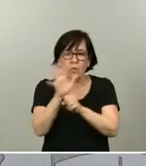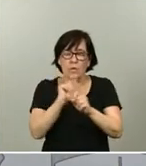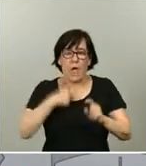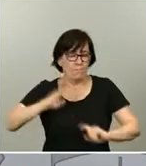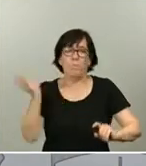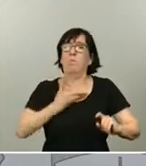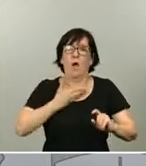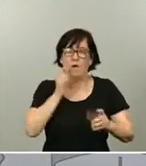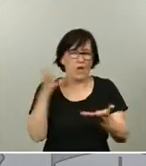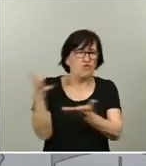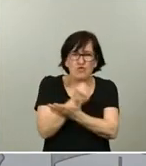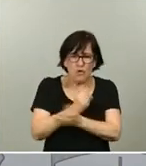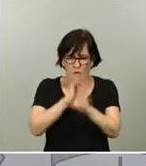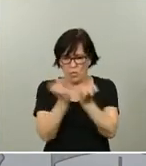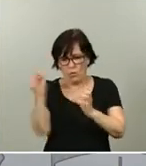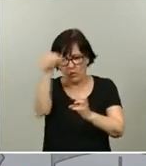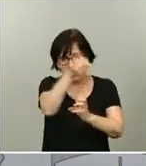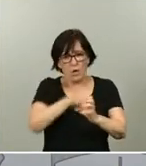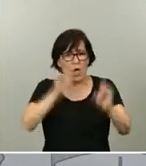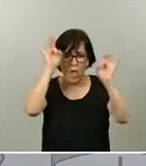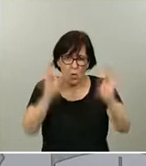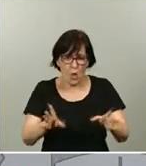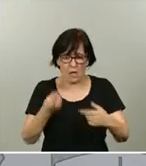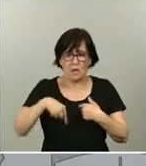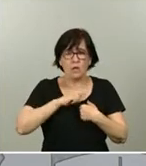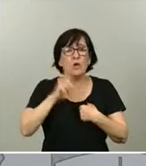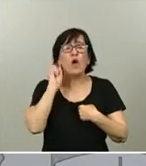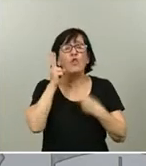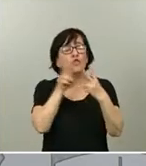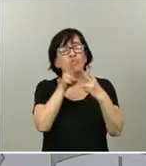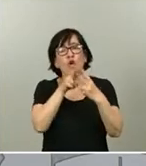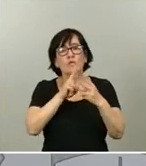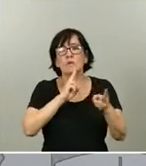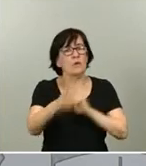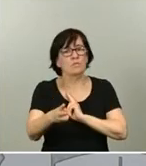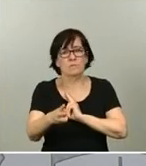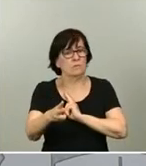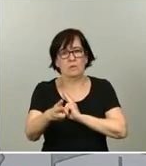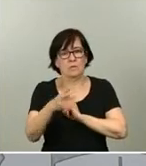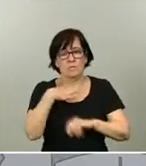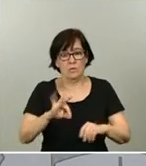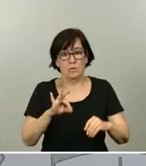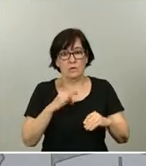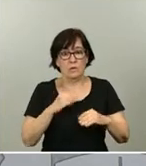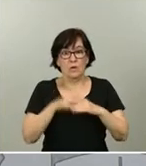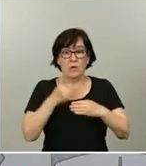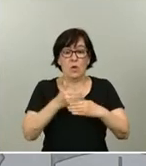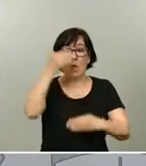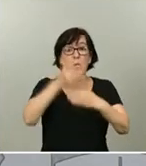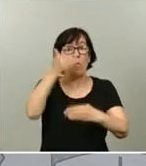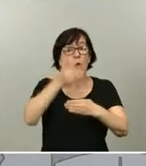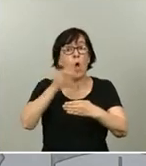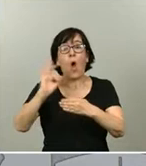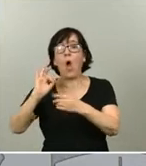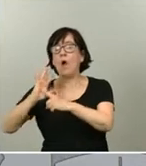golpeado a todo el mundo, como está golpeando a todo el mundo y solo hay dos respuestas posibles o ser muro o ser molino. División